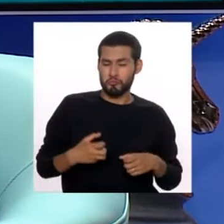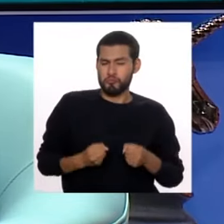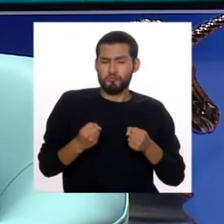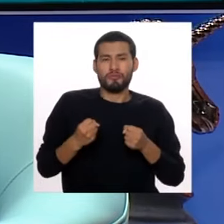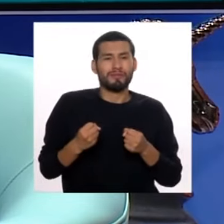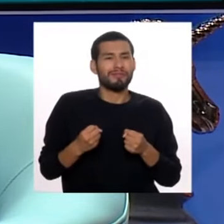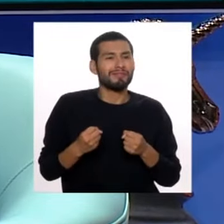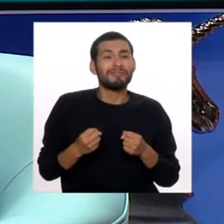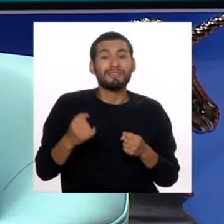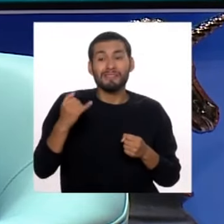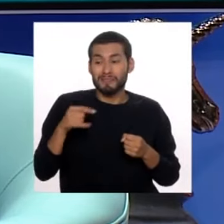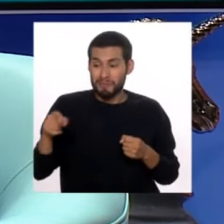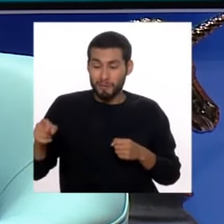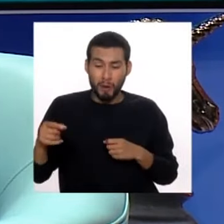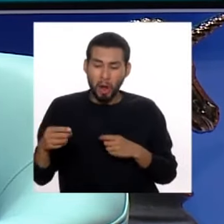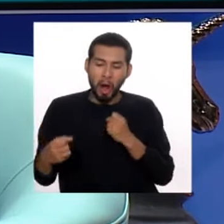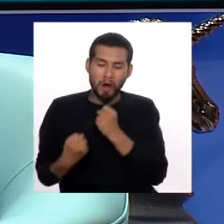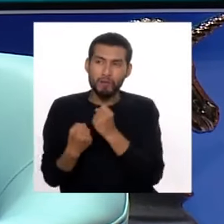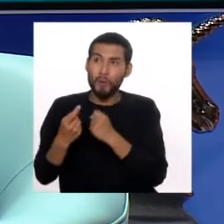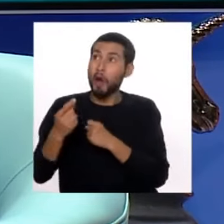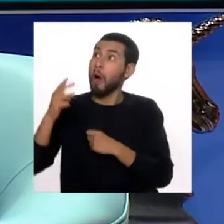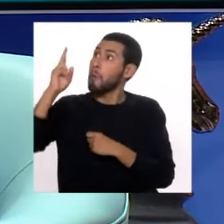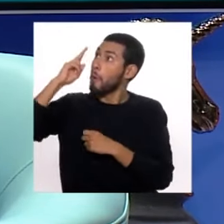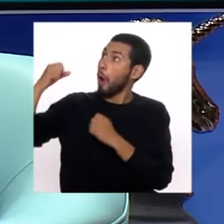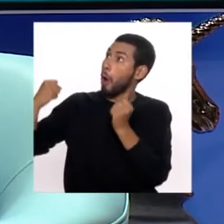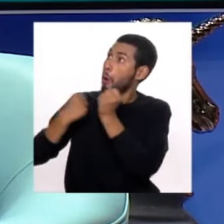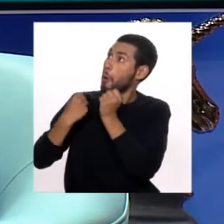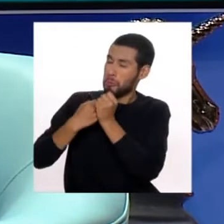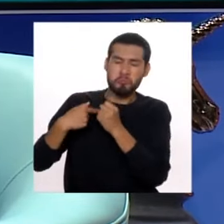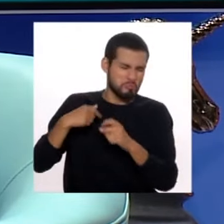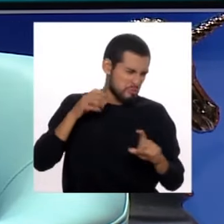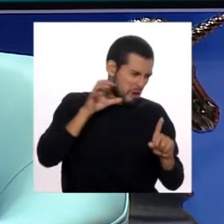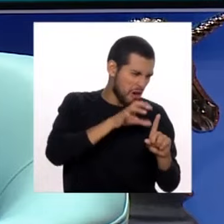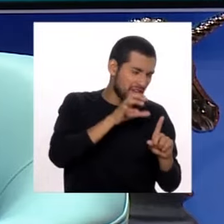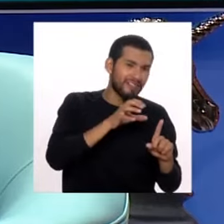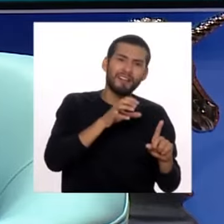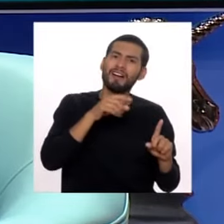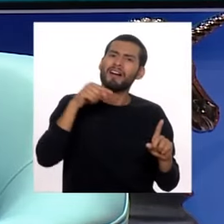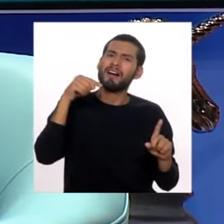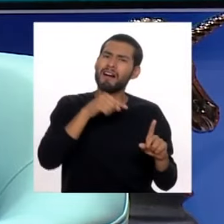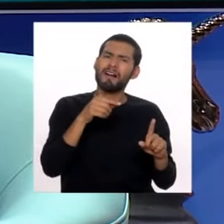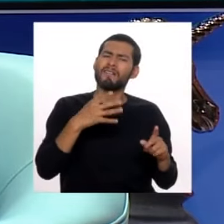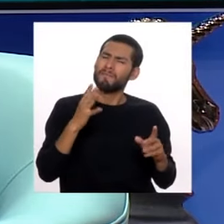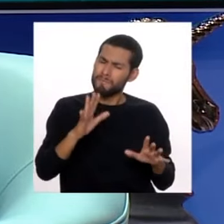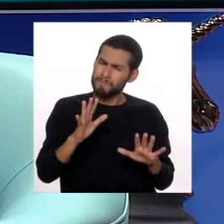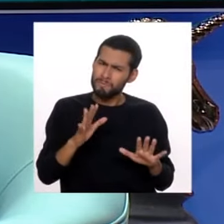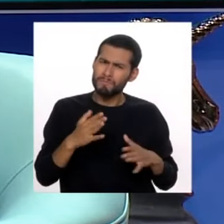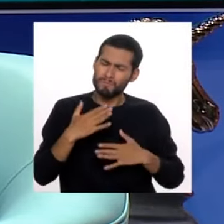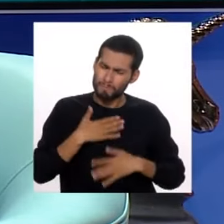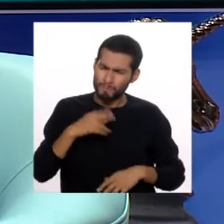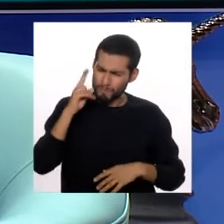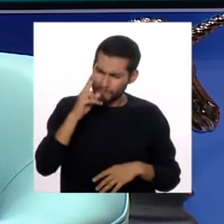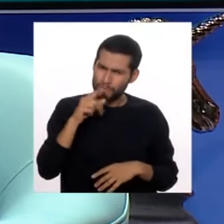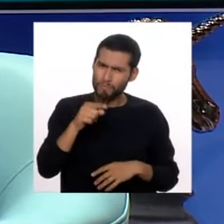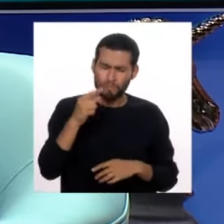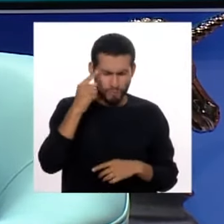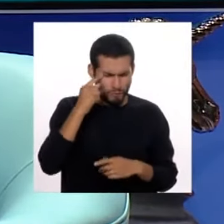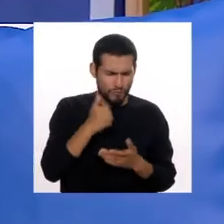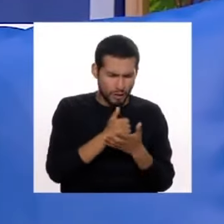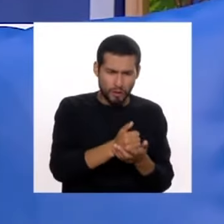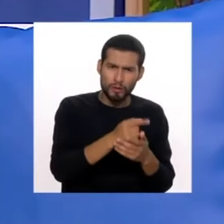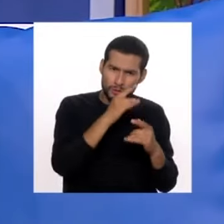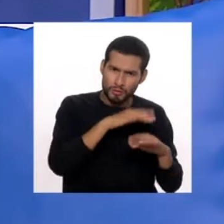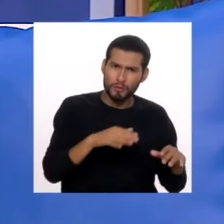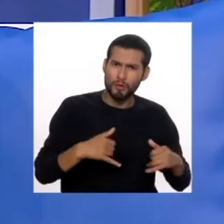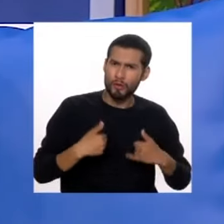fuerte y también aquí es una pieza fundamental para, no sé, primero calmarse, ayudarse y poder ayudar a sus